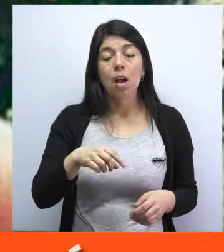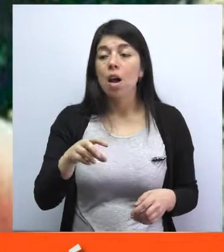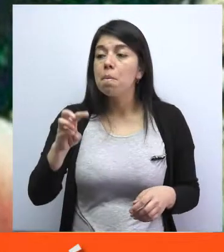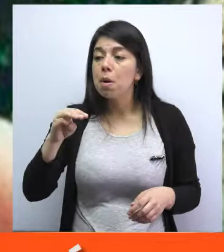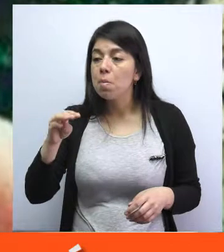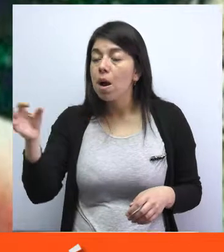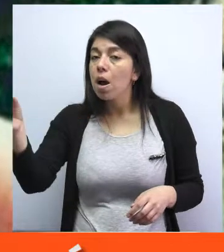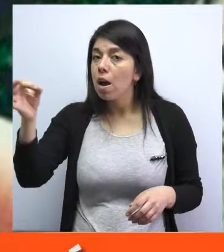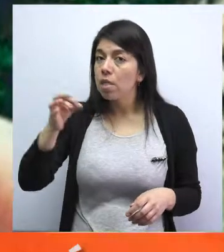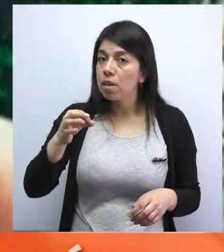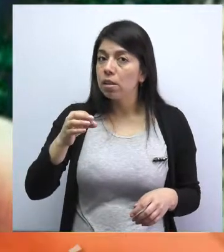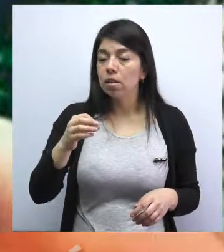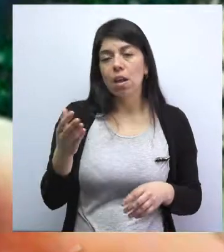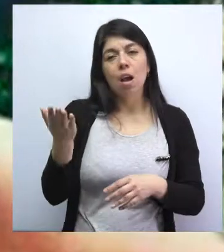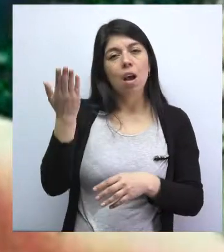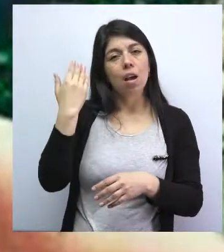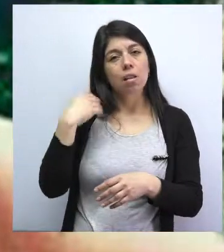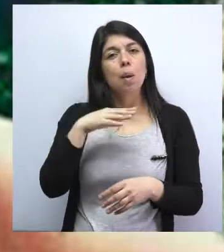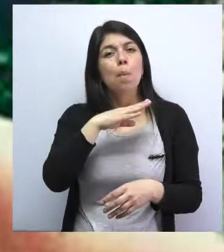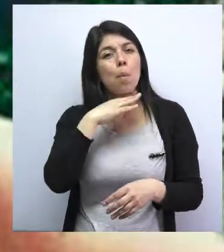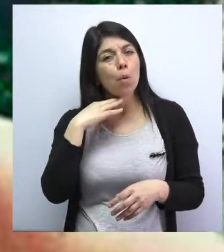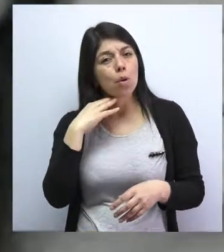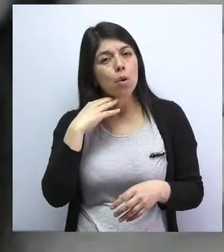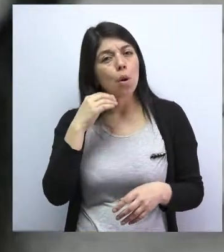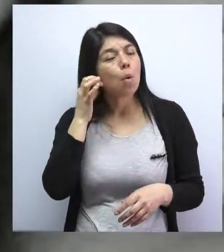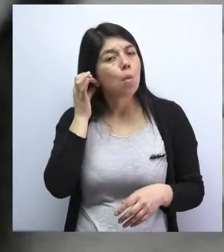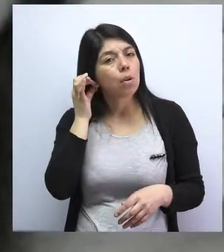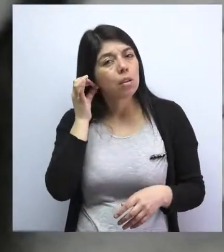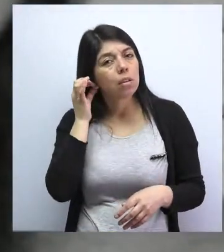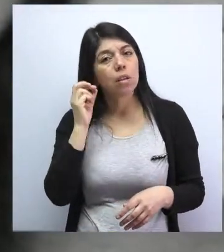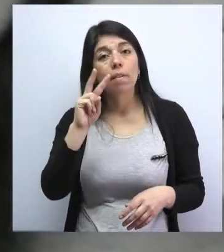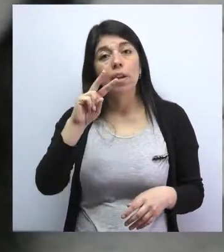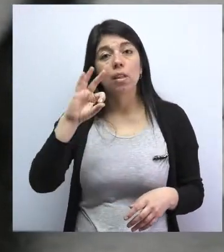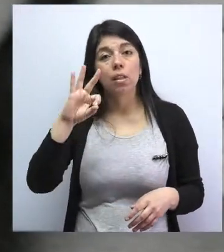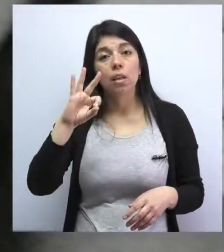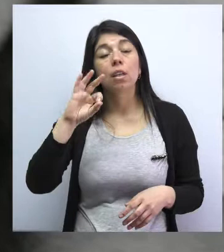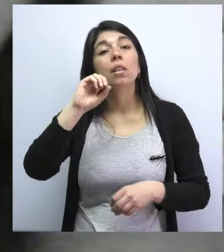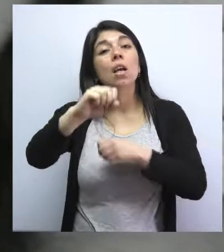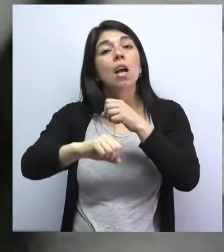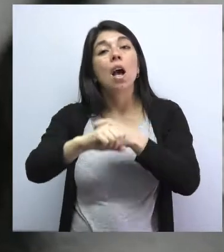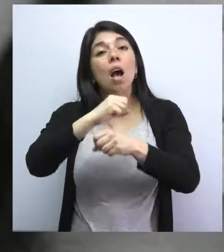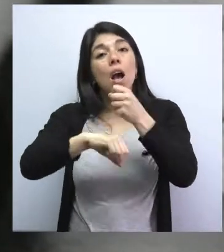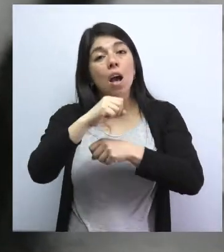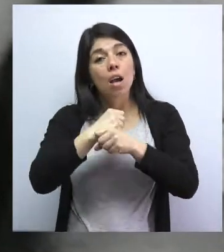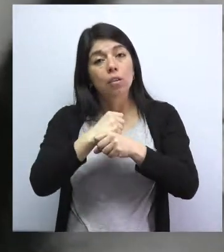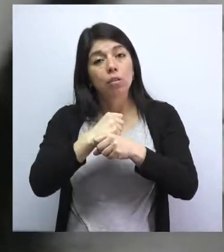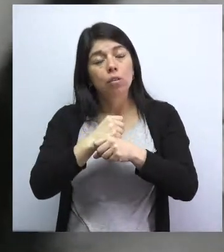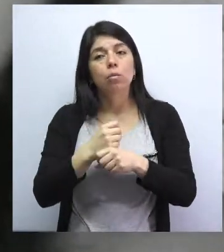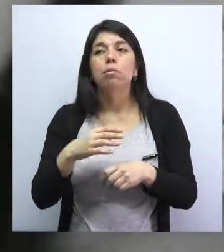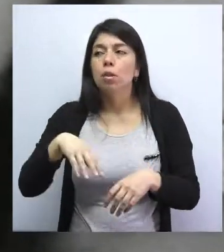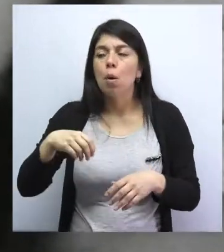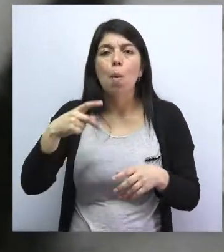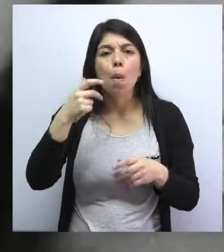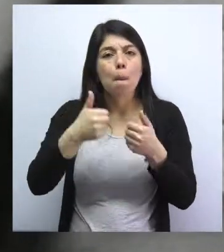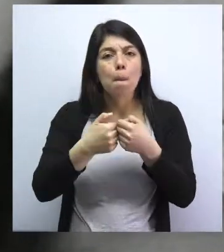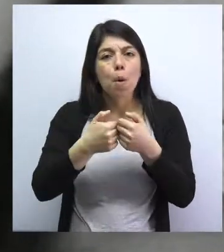Garros, la joven de 23 años, cuya muerte impactó al país y las redes sociales por la historia de violencia en el pololeo que